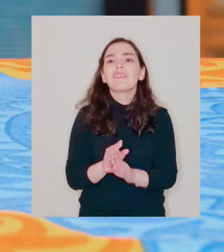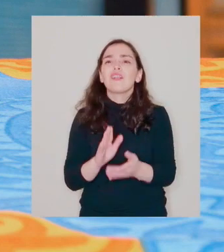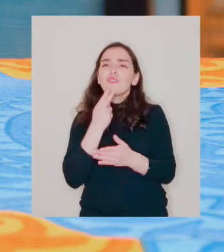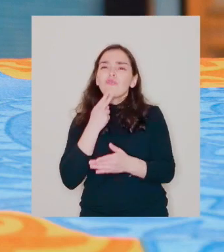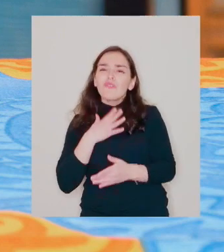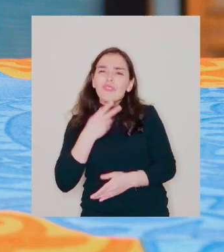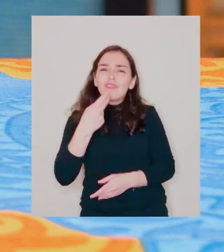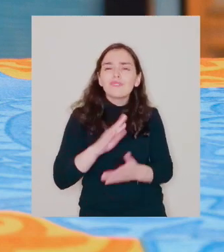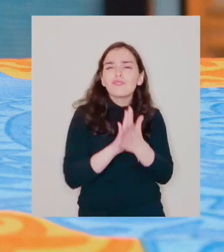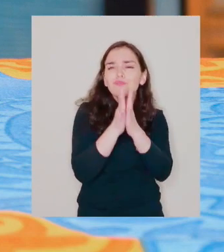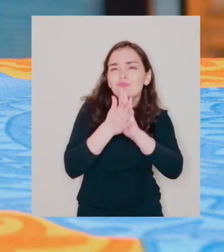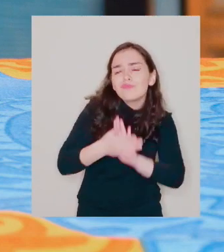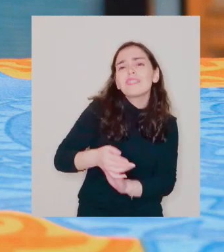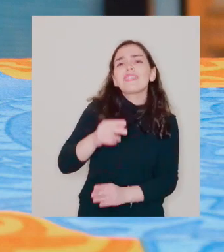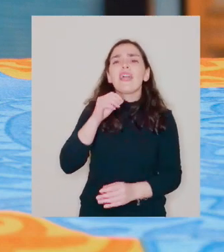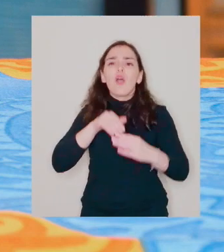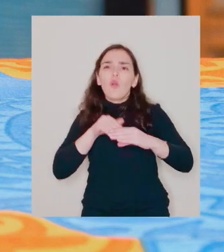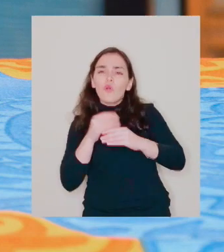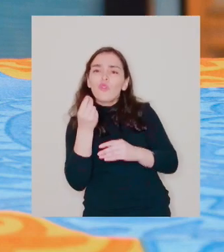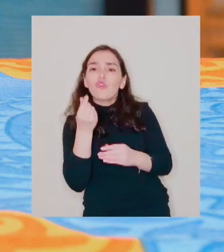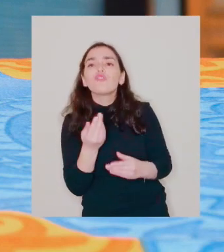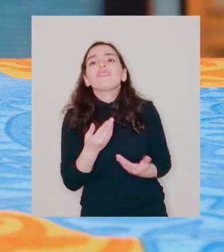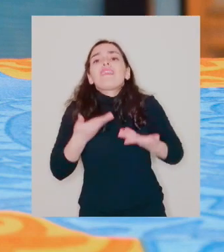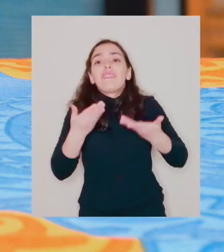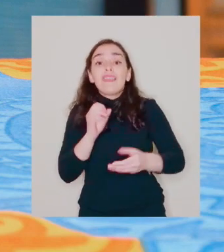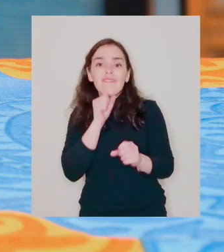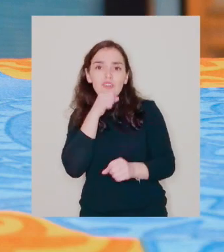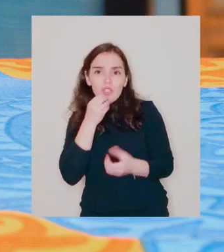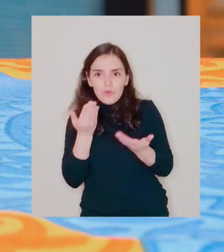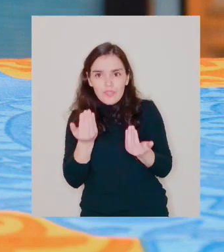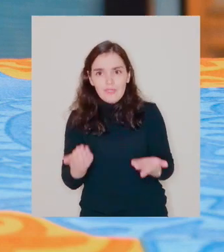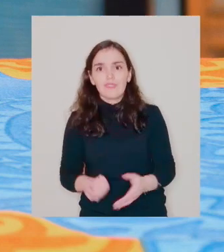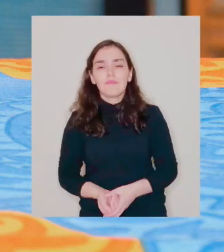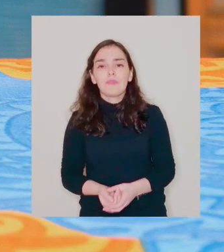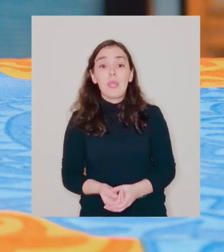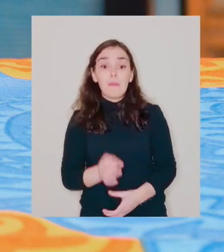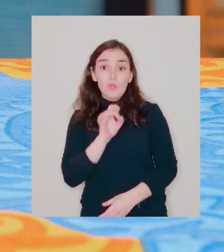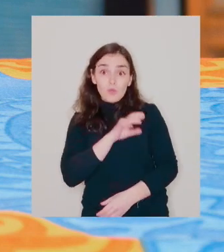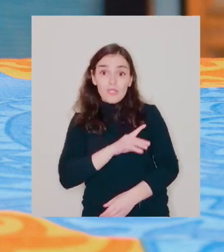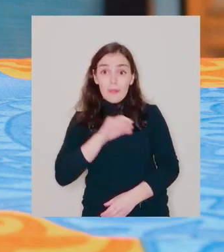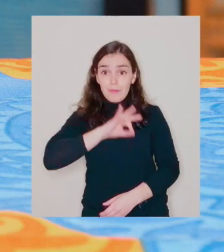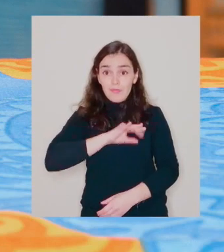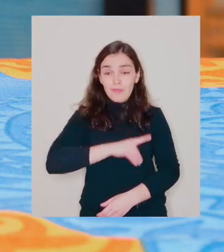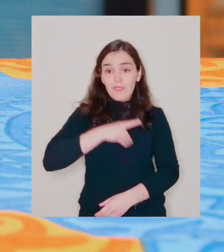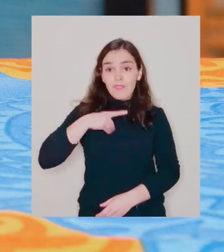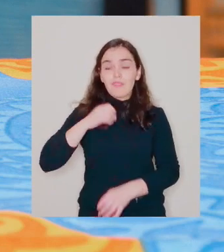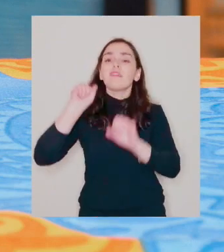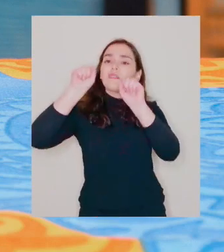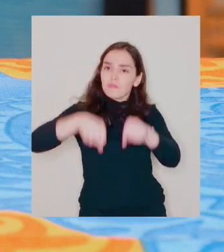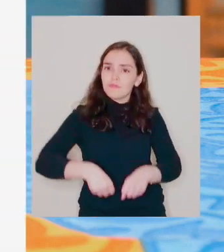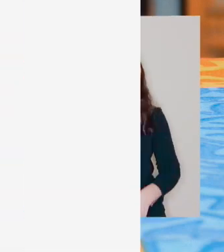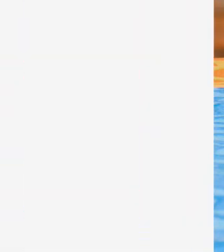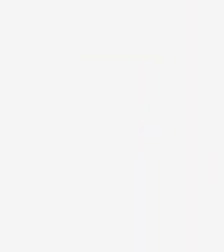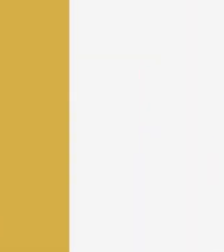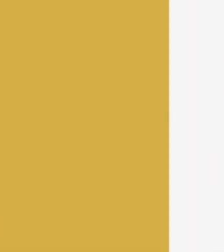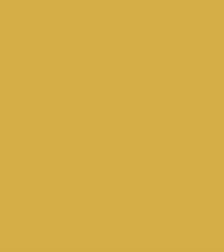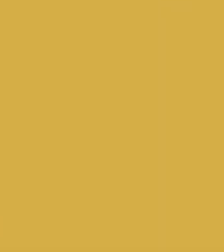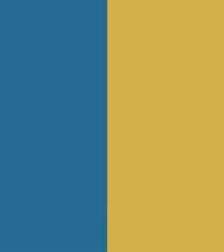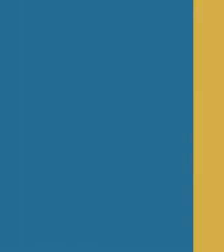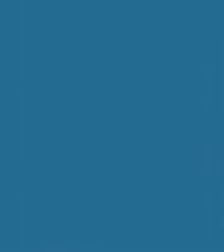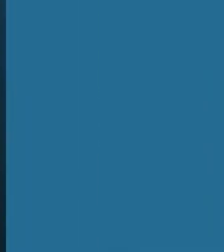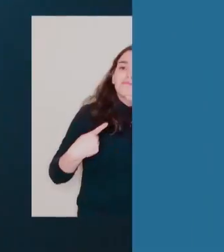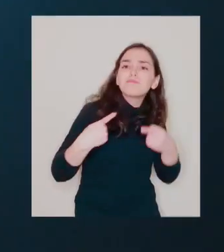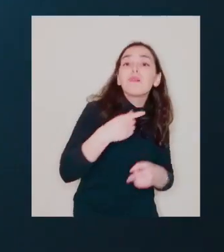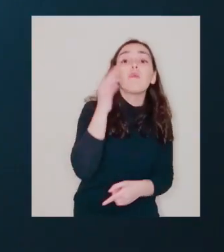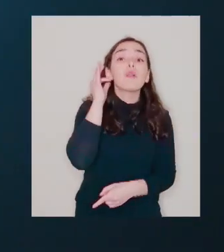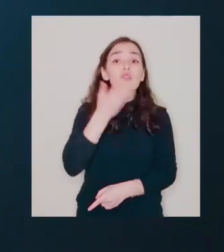Chile que protegiendo los ahorros de toda tu vida Te asegure la vejez que te mereces Por un Chile con pensiones dignas Aprueba